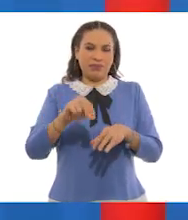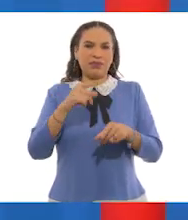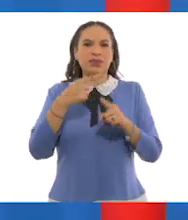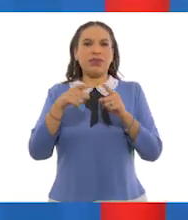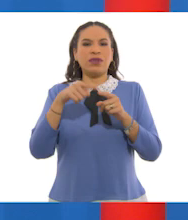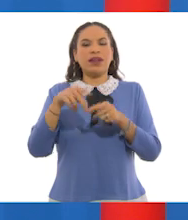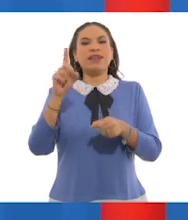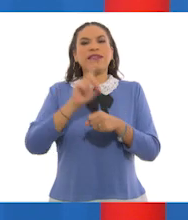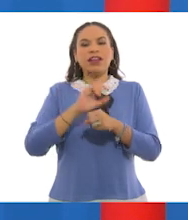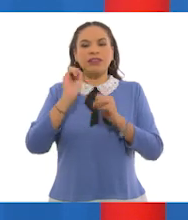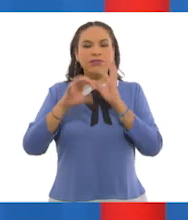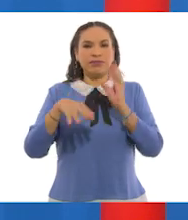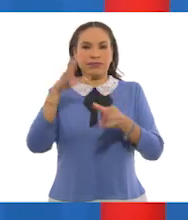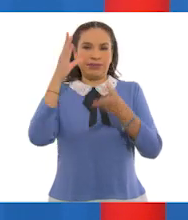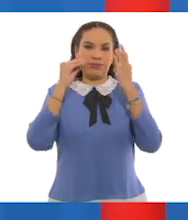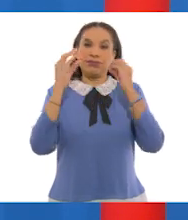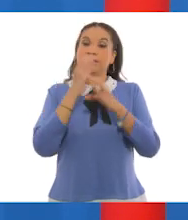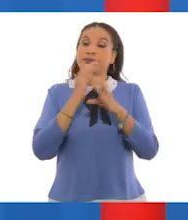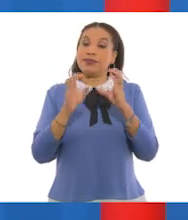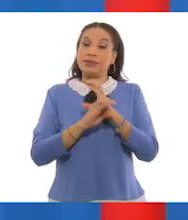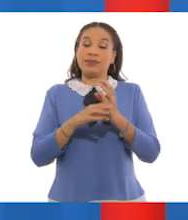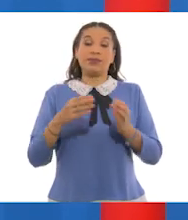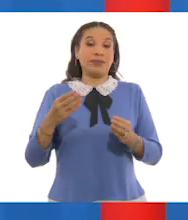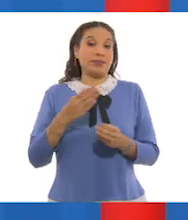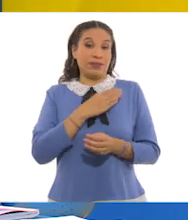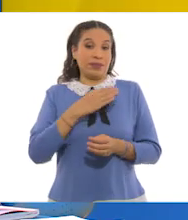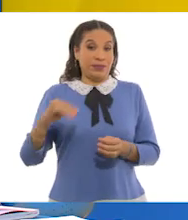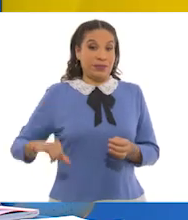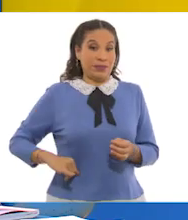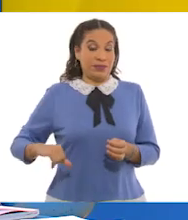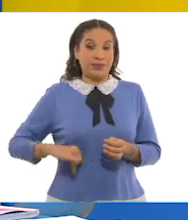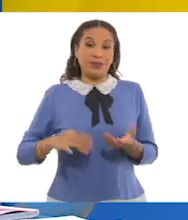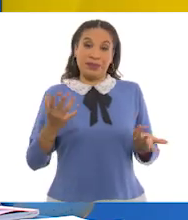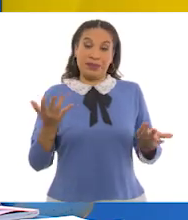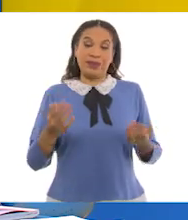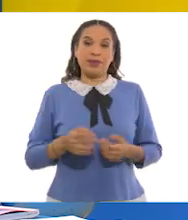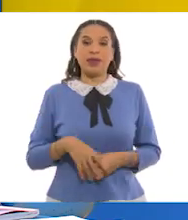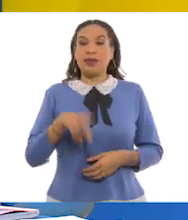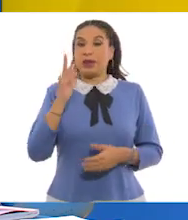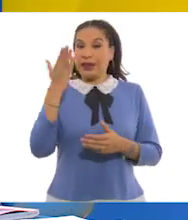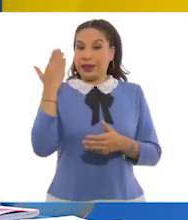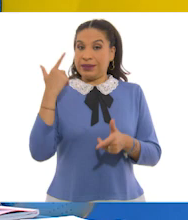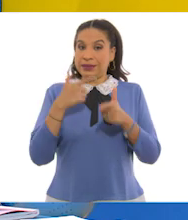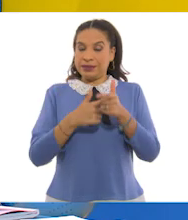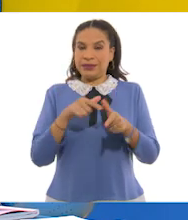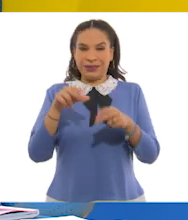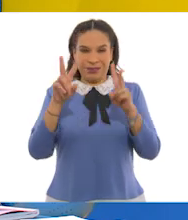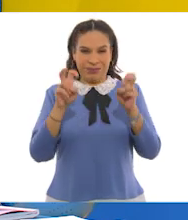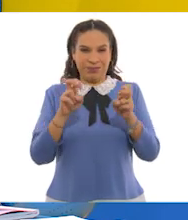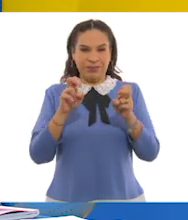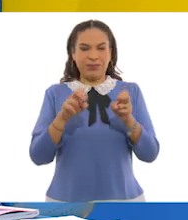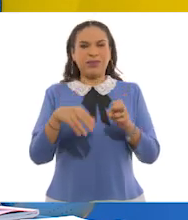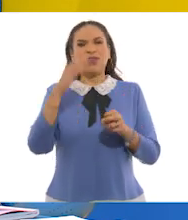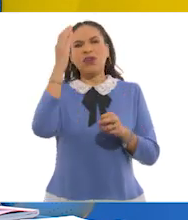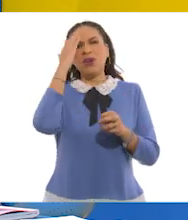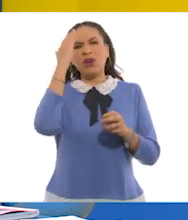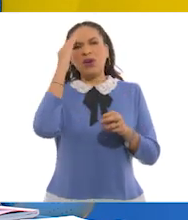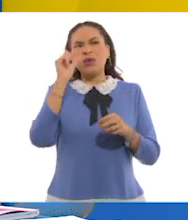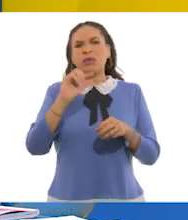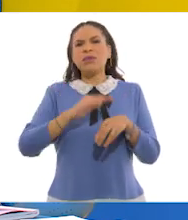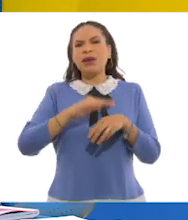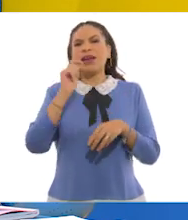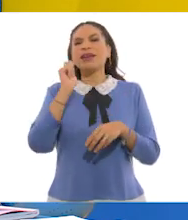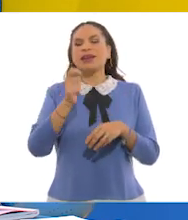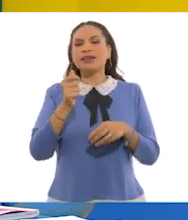desechos a diario, bueno, podemos aprender cosas buenas e interesantes. ¡Guau! Pero antes de continuar con este tema, conozcamos un poco